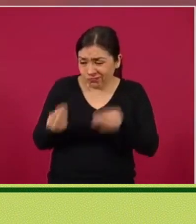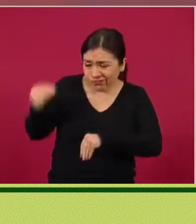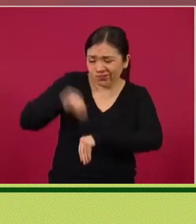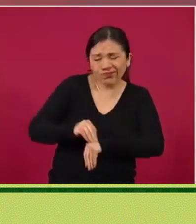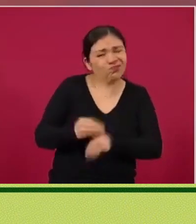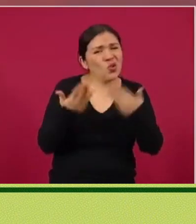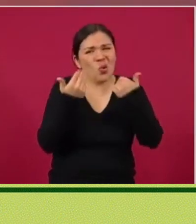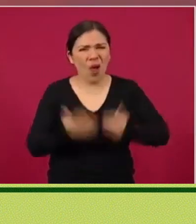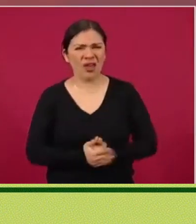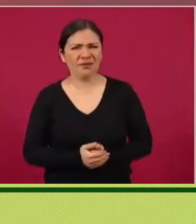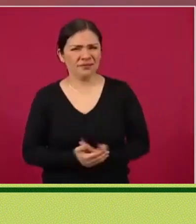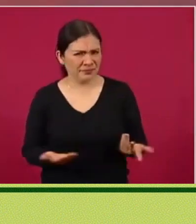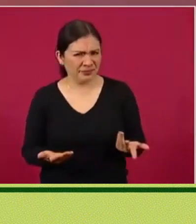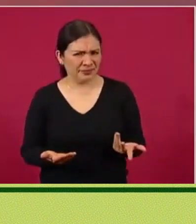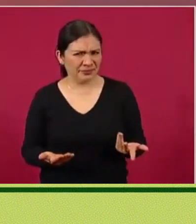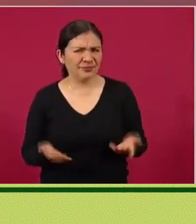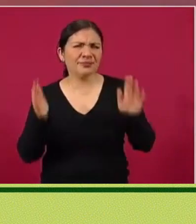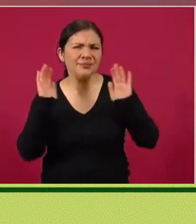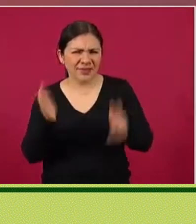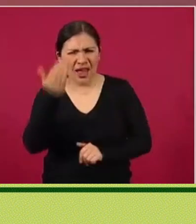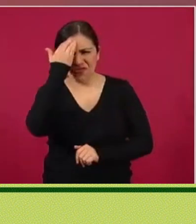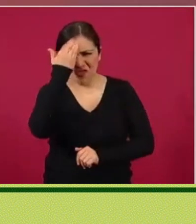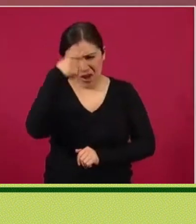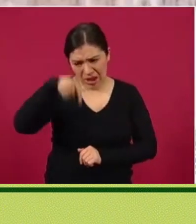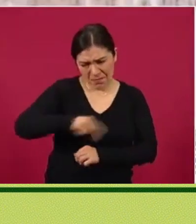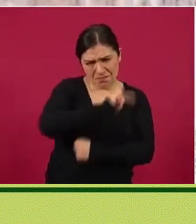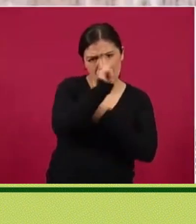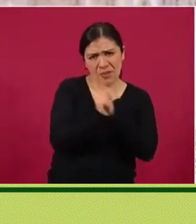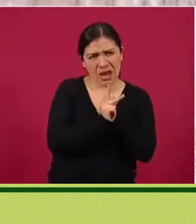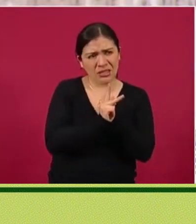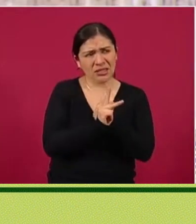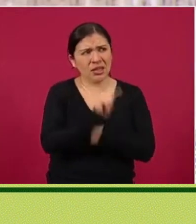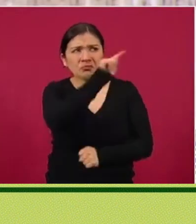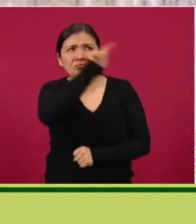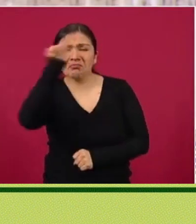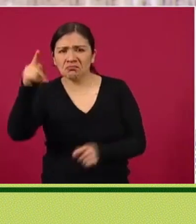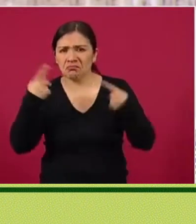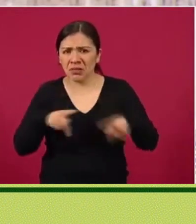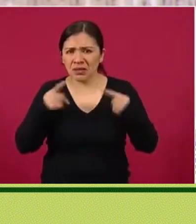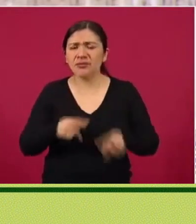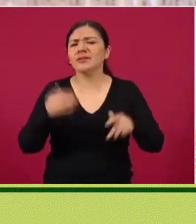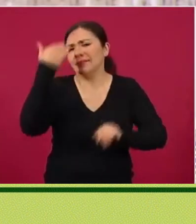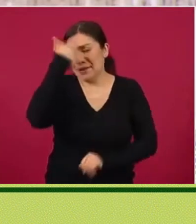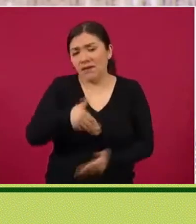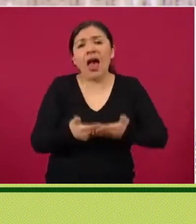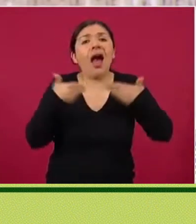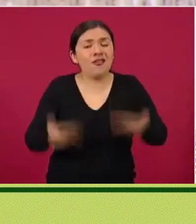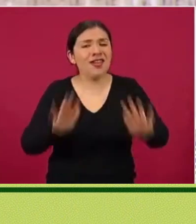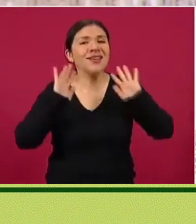En este país, y lo saben los inversionistas, ya hay un auténtico Estado de Derecho,